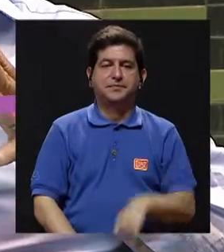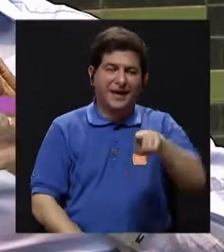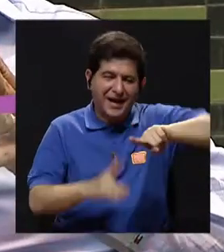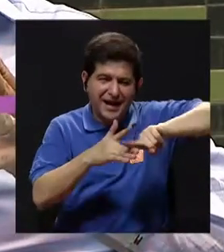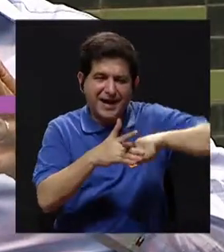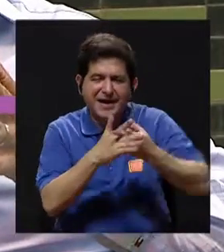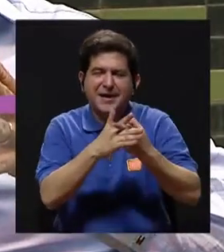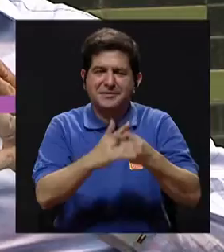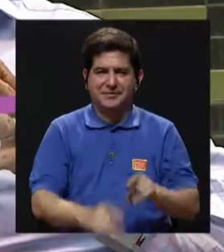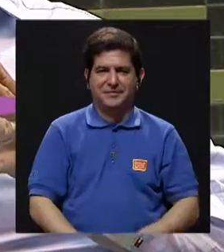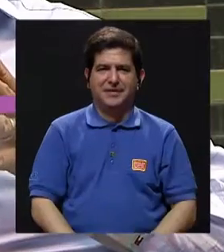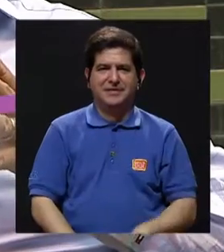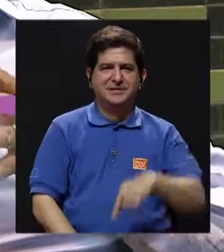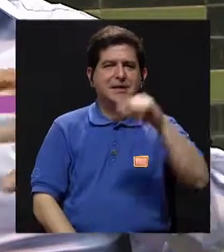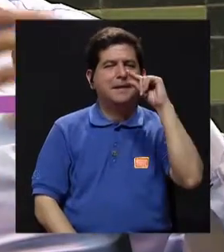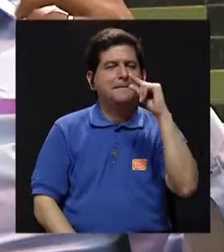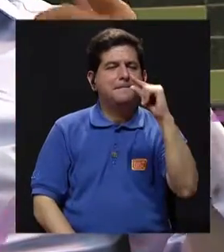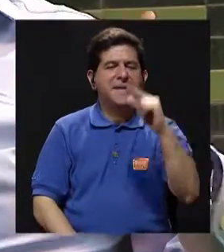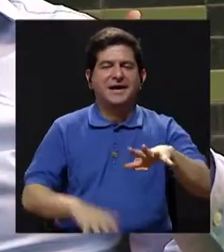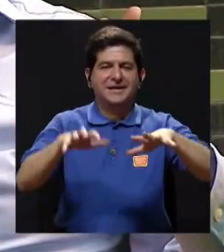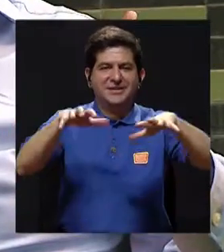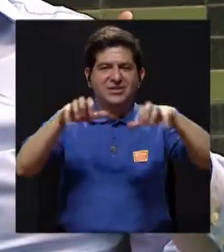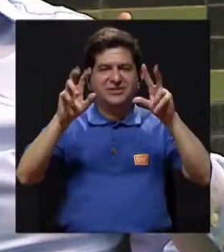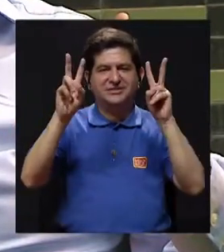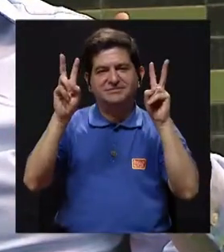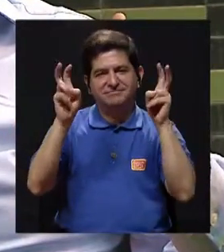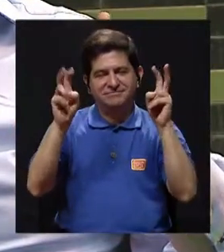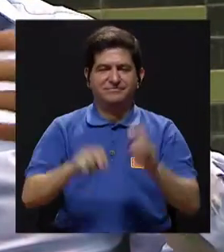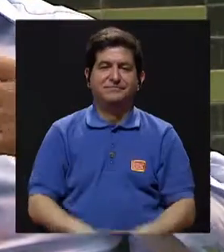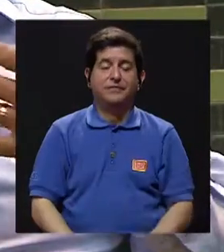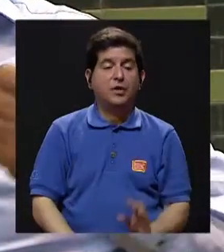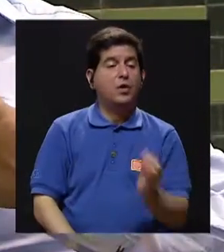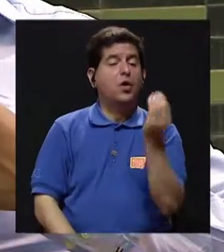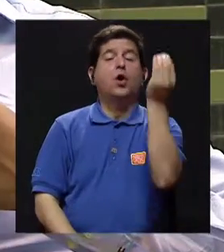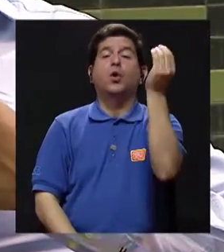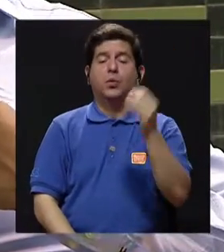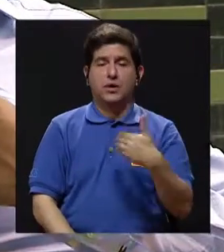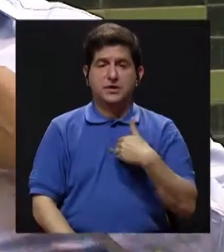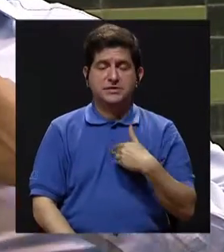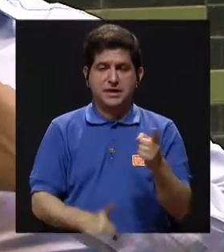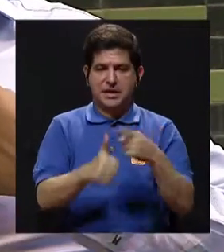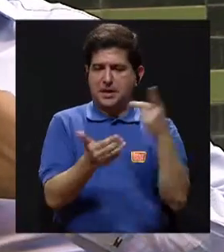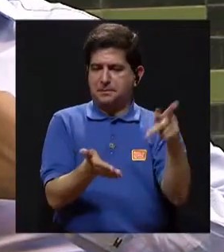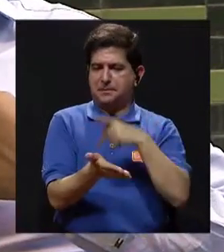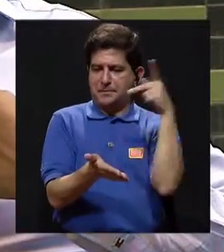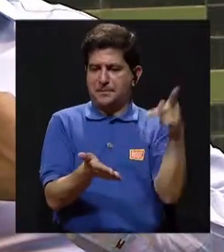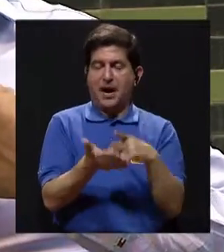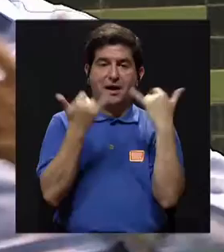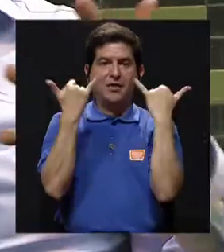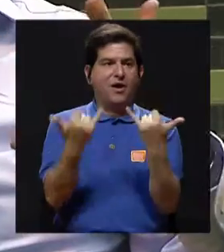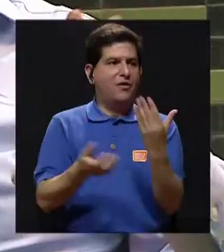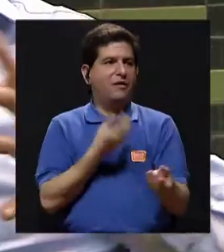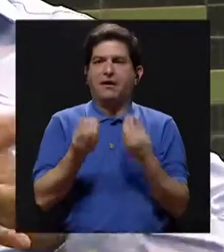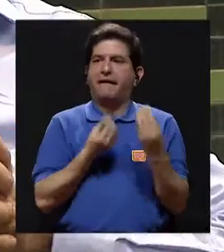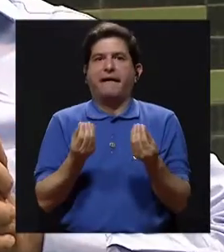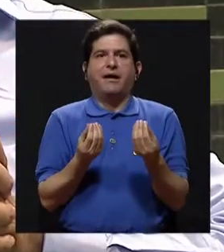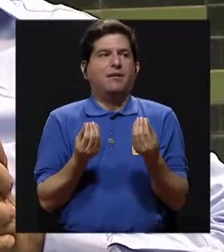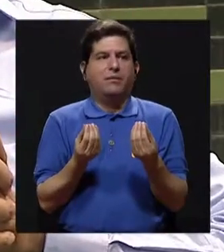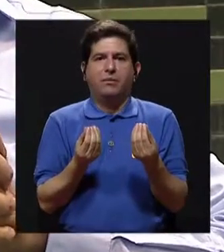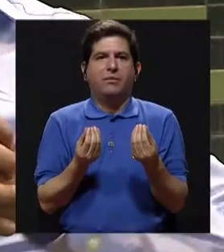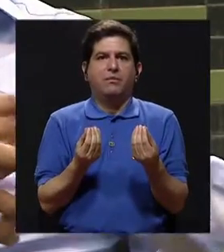es donde se empieza a crear un pequeño estrés, ¿verdad? Los jóvenes reciben su primer salario y ahora ¿qué hago?